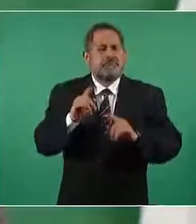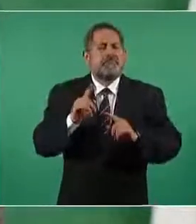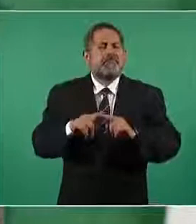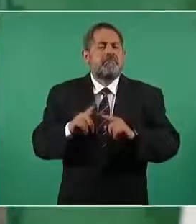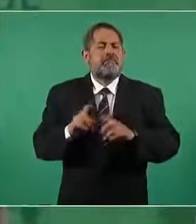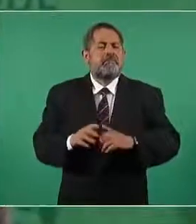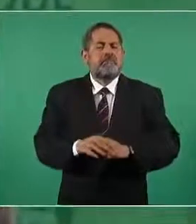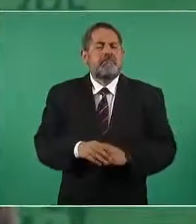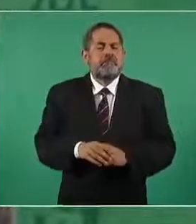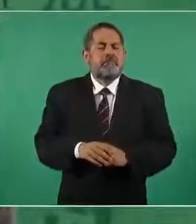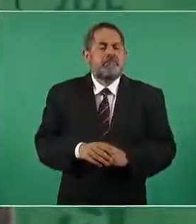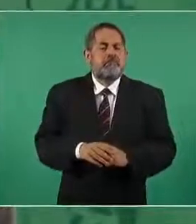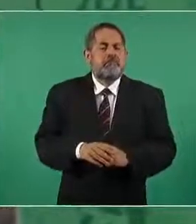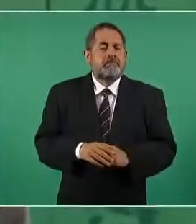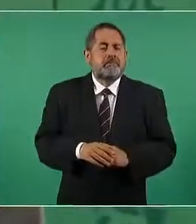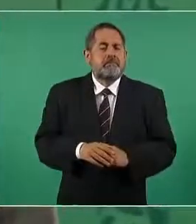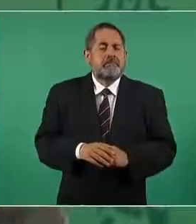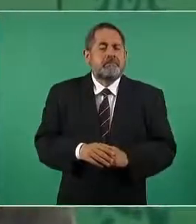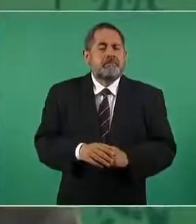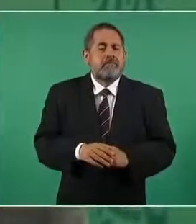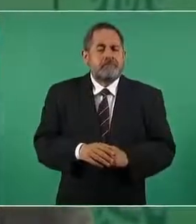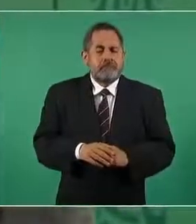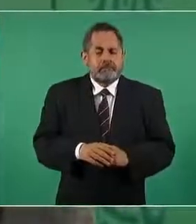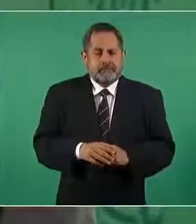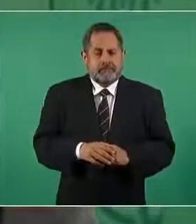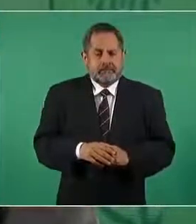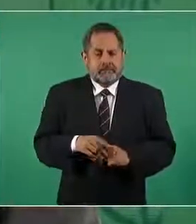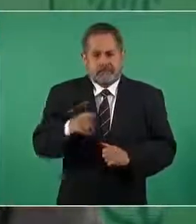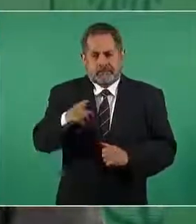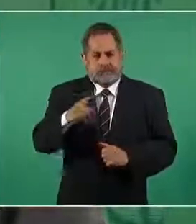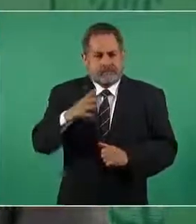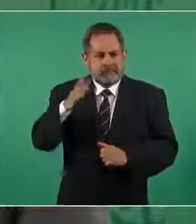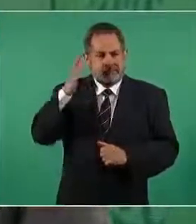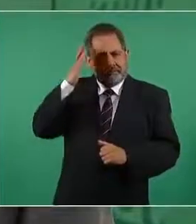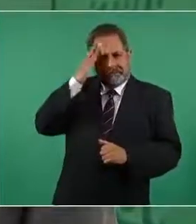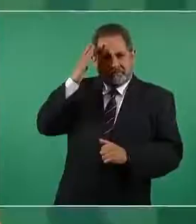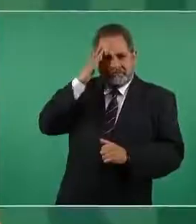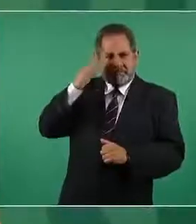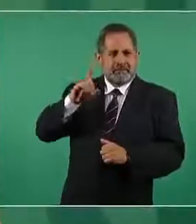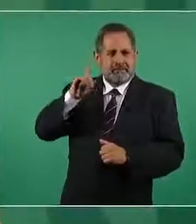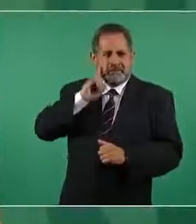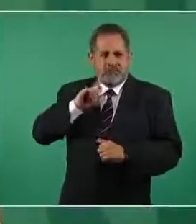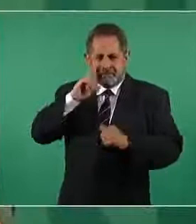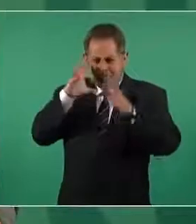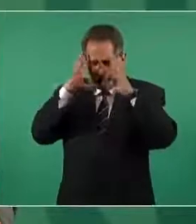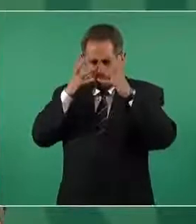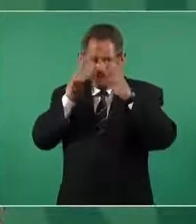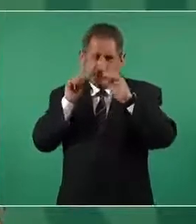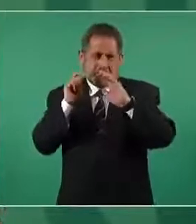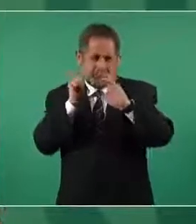la cabeza de mujer estilizada